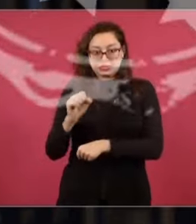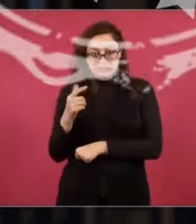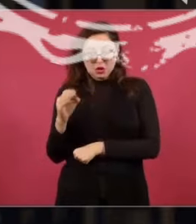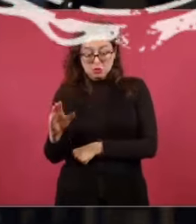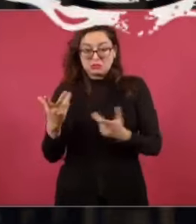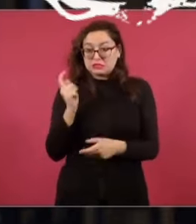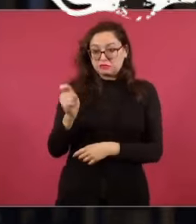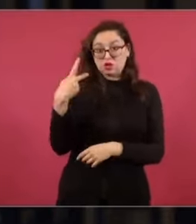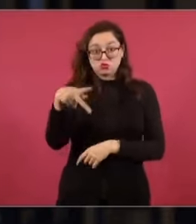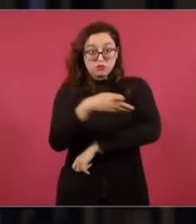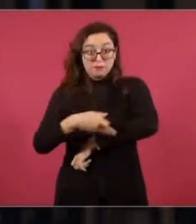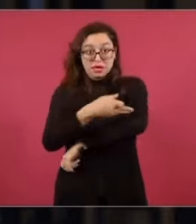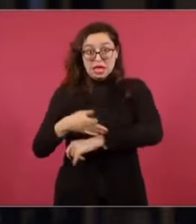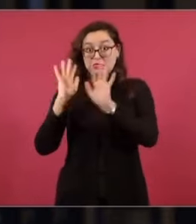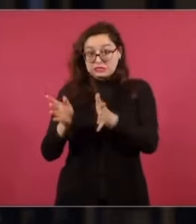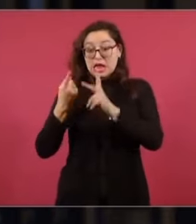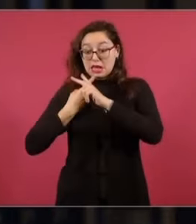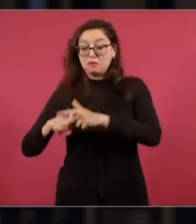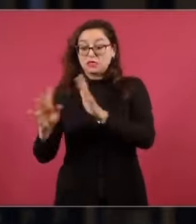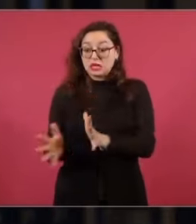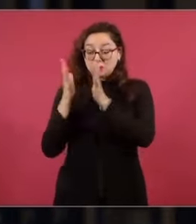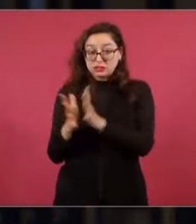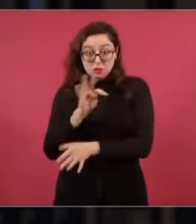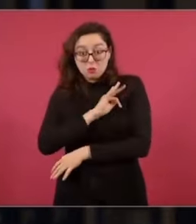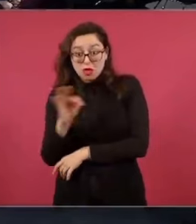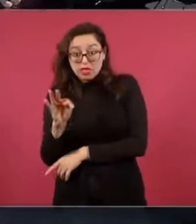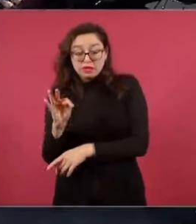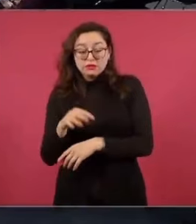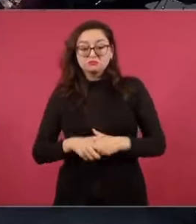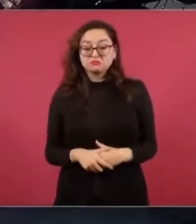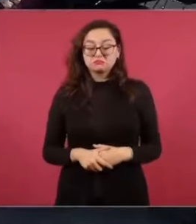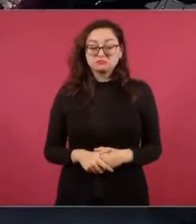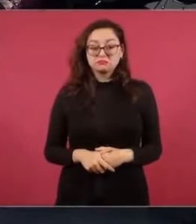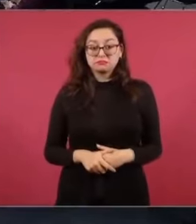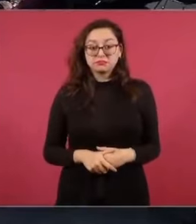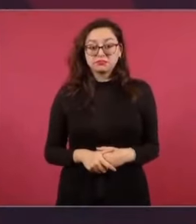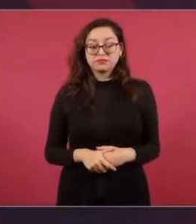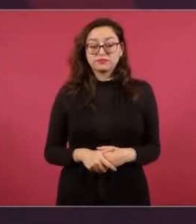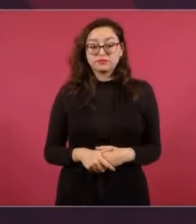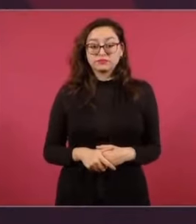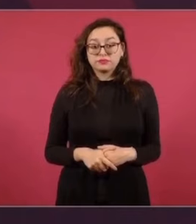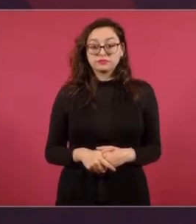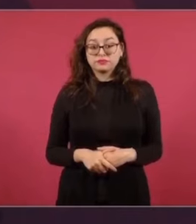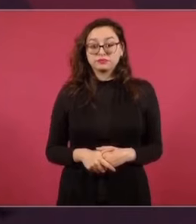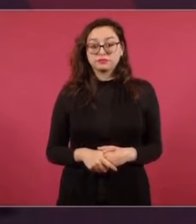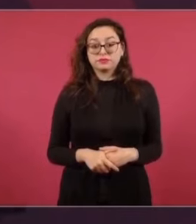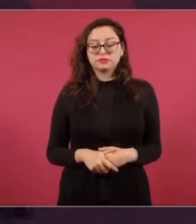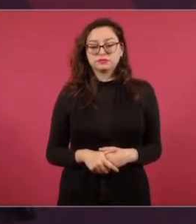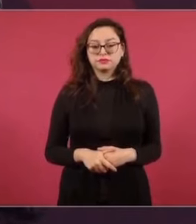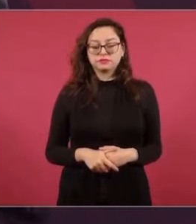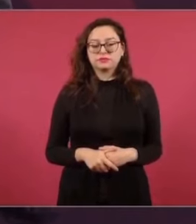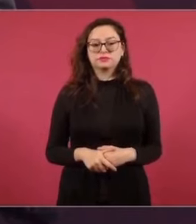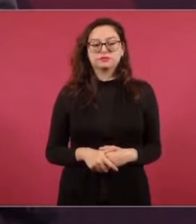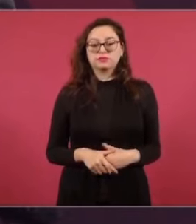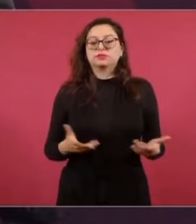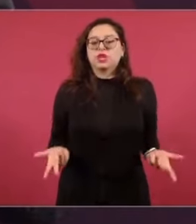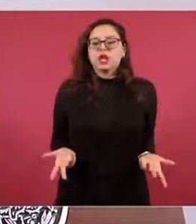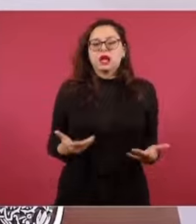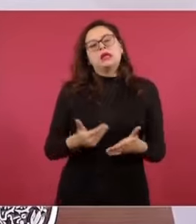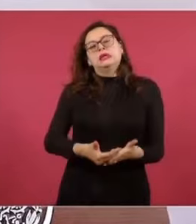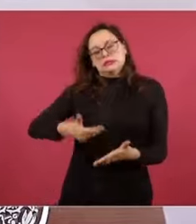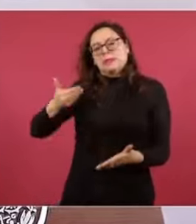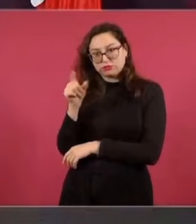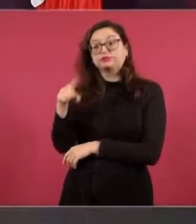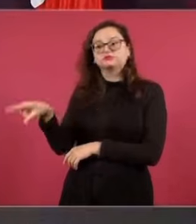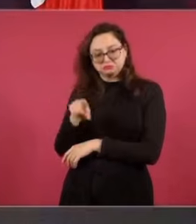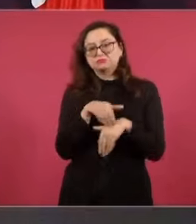¿Podría tener ya participación en la actividad política? ¿Le gustaría? ¿Y si es casi ellos lo quisieran? Sí, con mis hijos hicimos un acuerdo desde